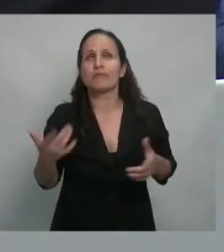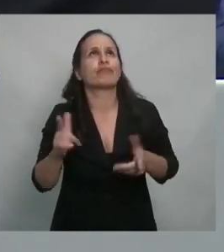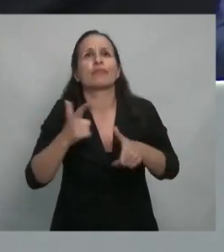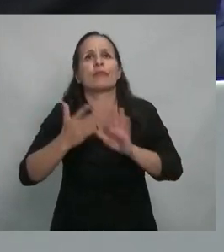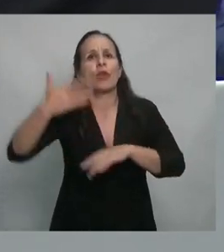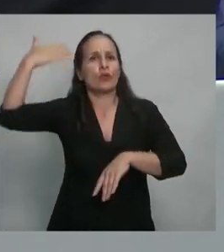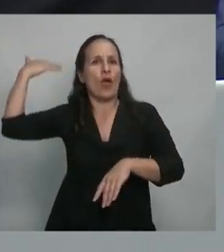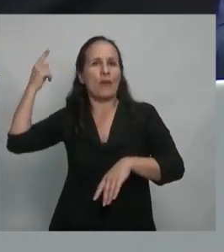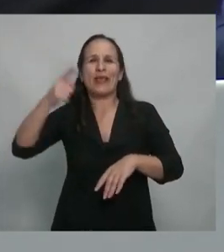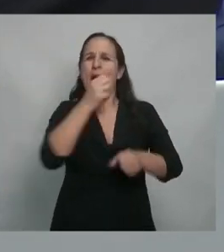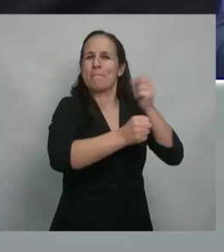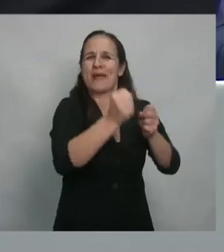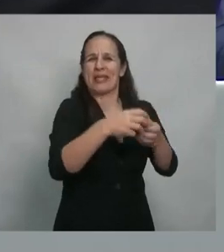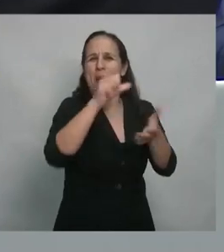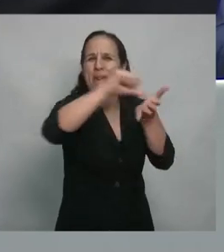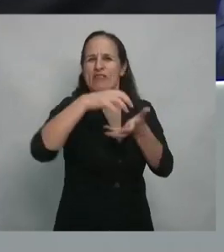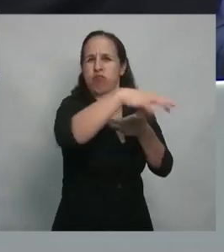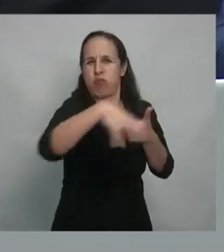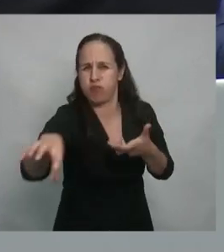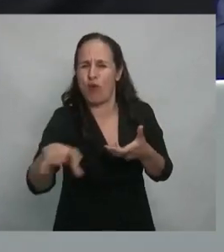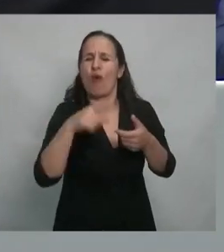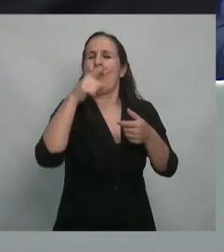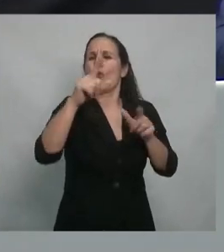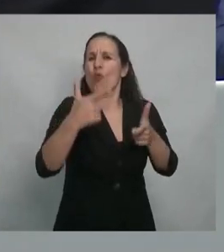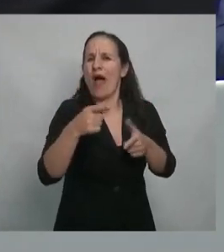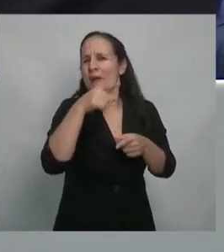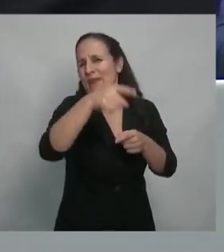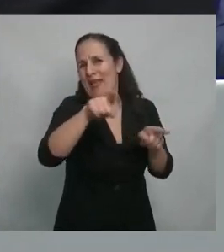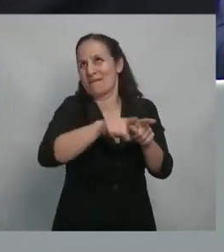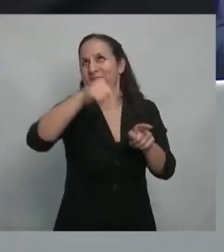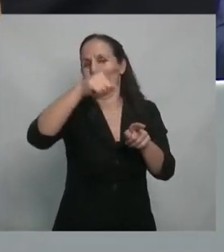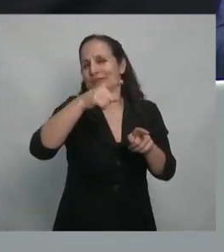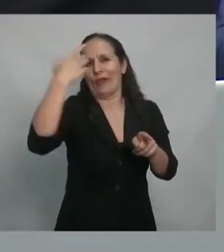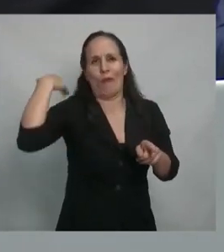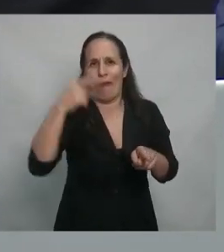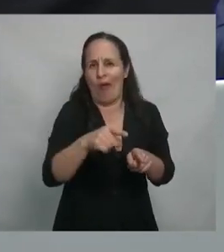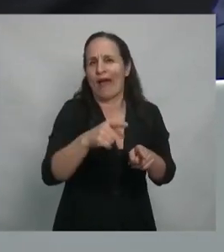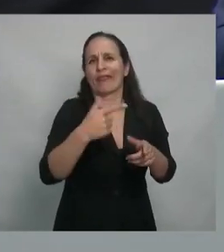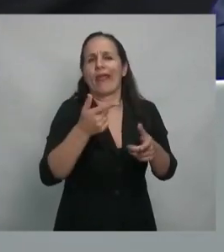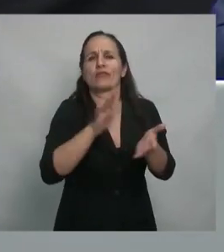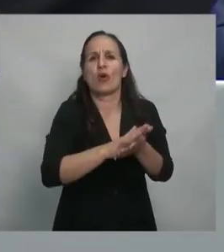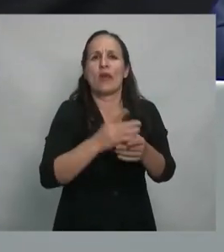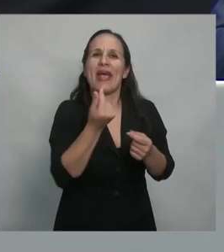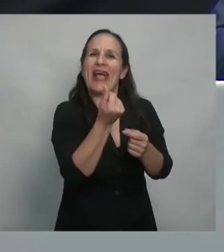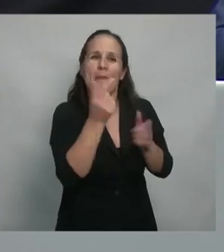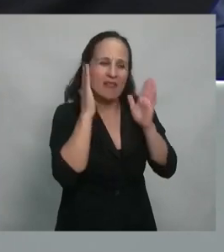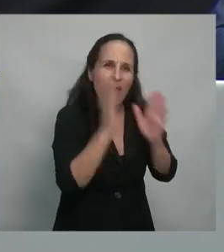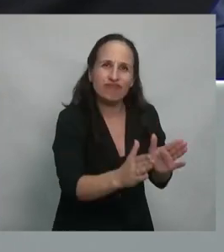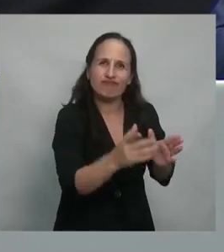existían las multinacionales, existían las transnacionales, no existían la financiarización del capital,